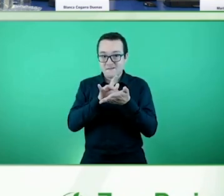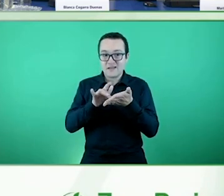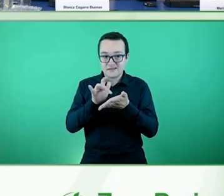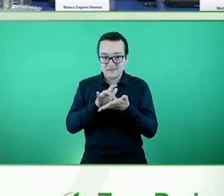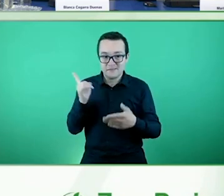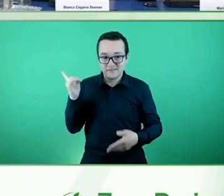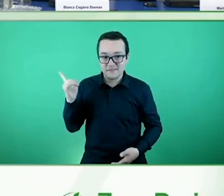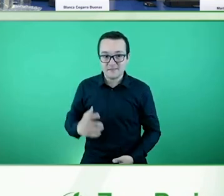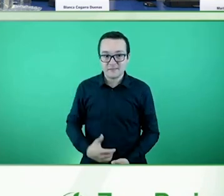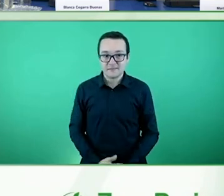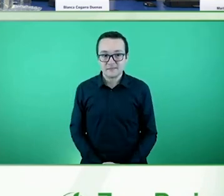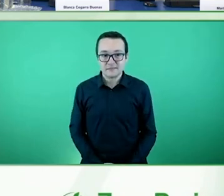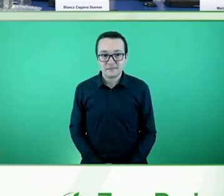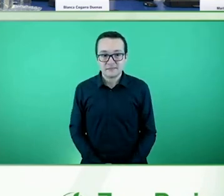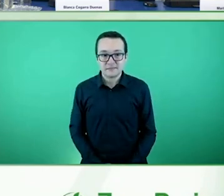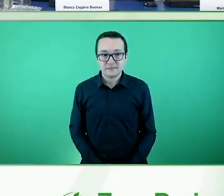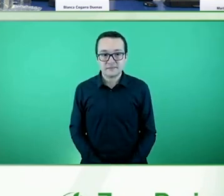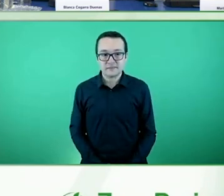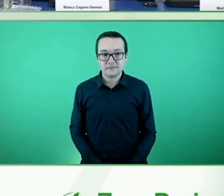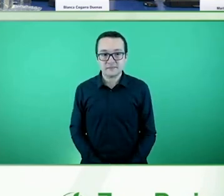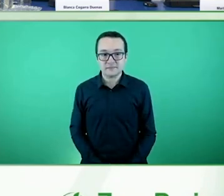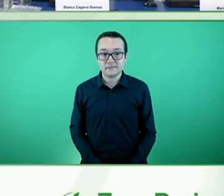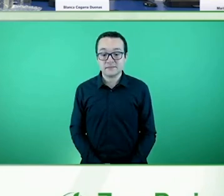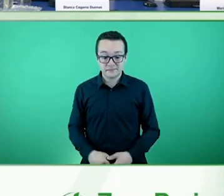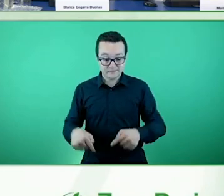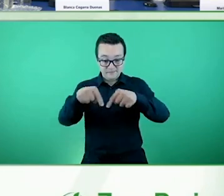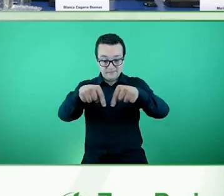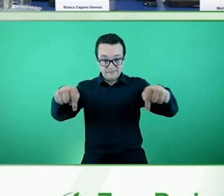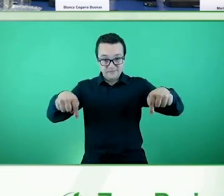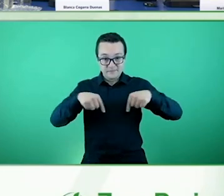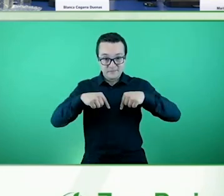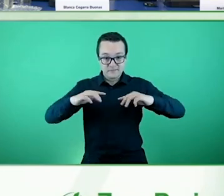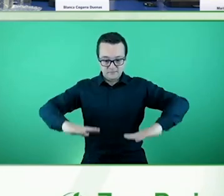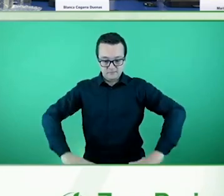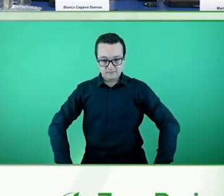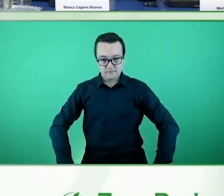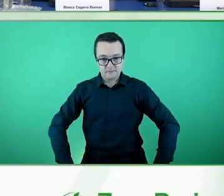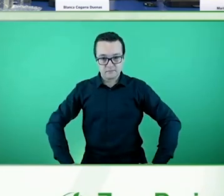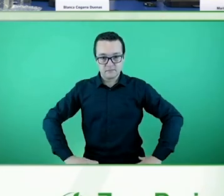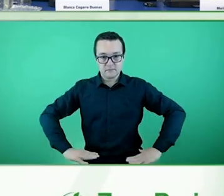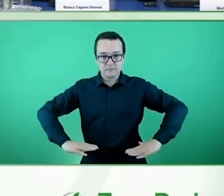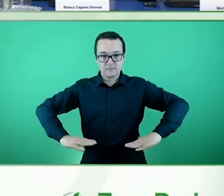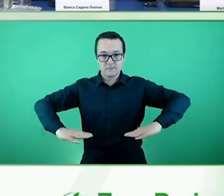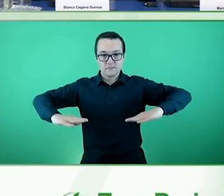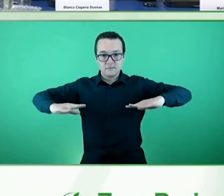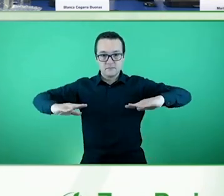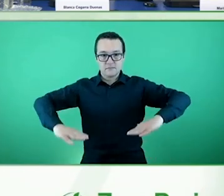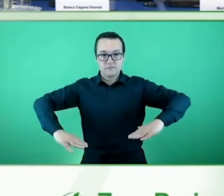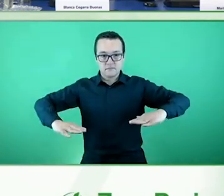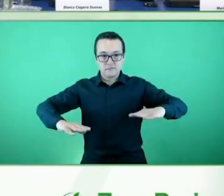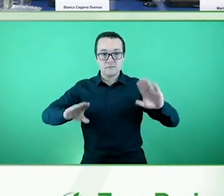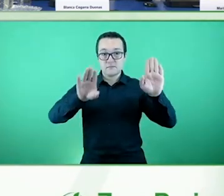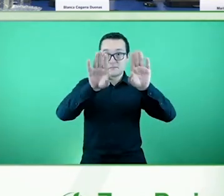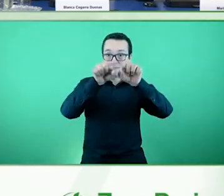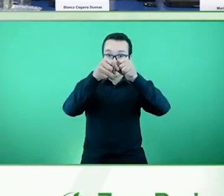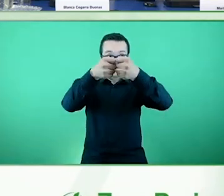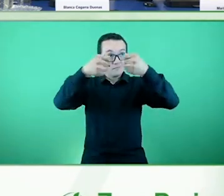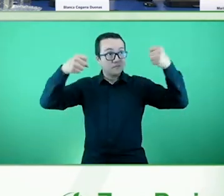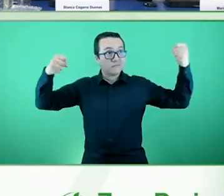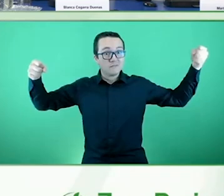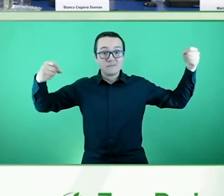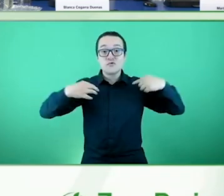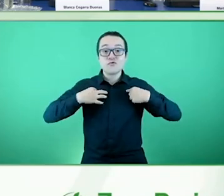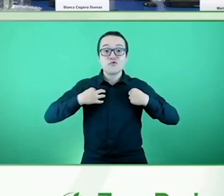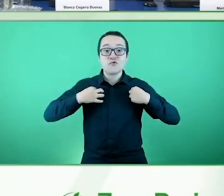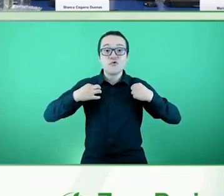La cocina tiene la encimera que se regula en altura, los armarios también. Les permite bajar, poner